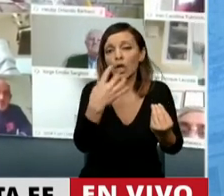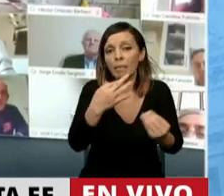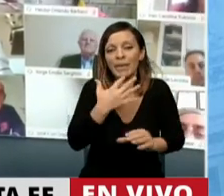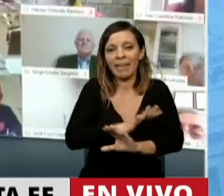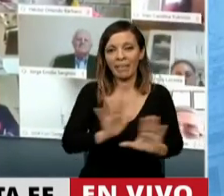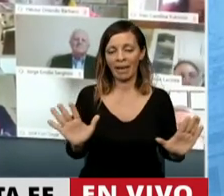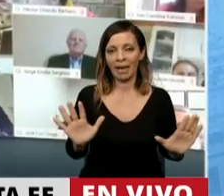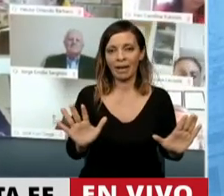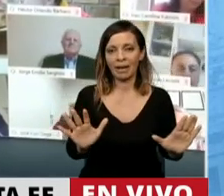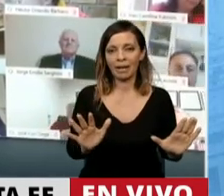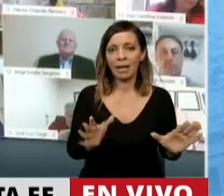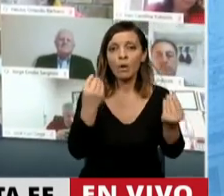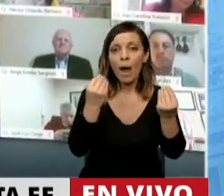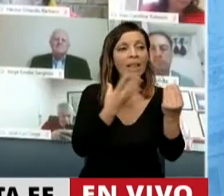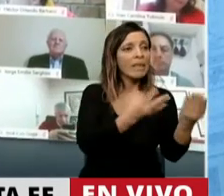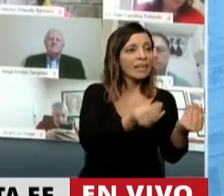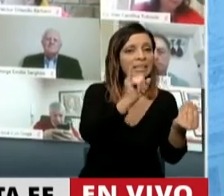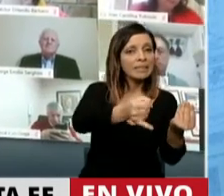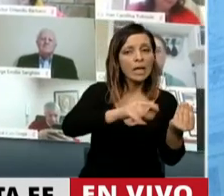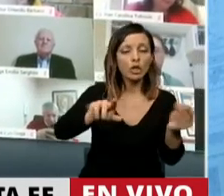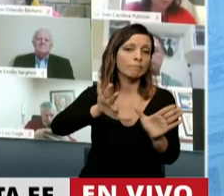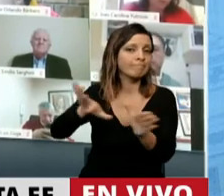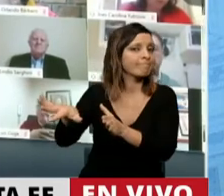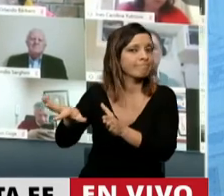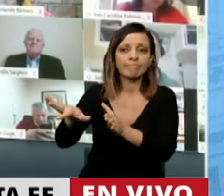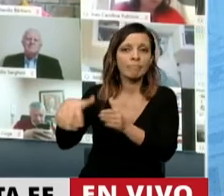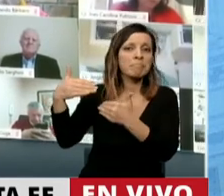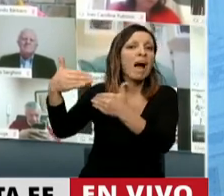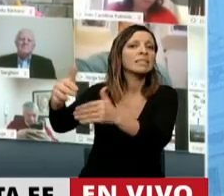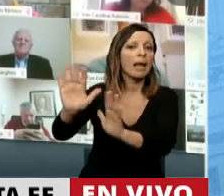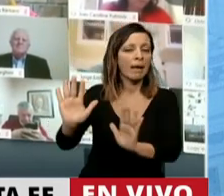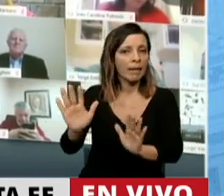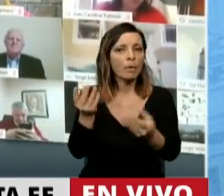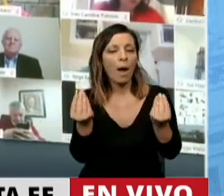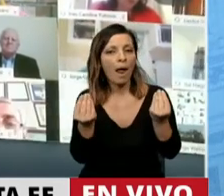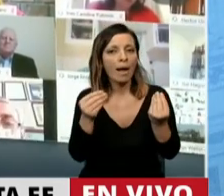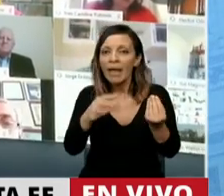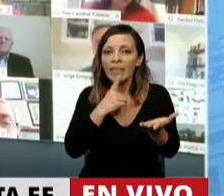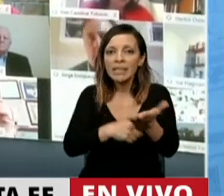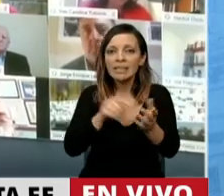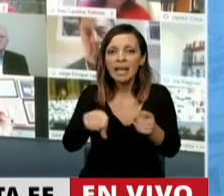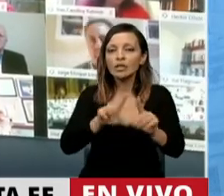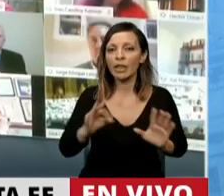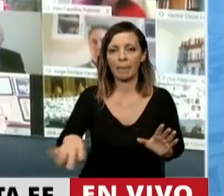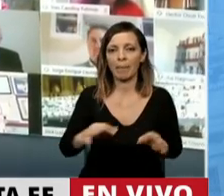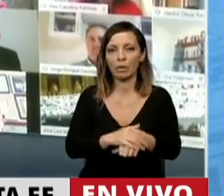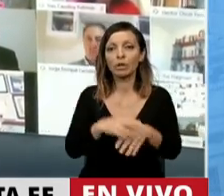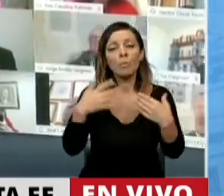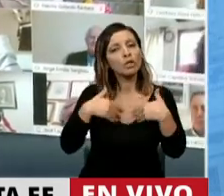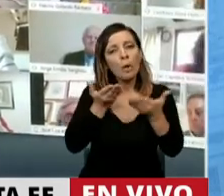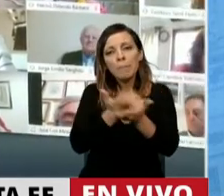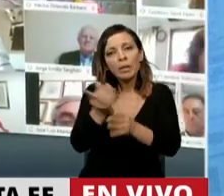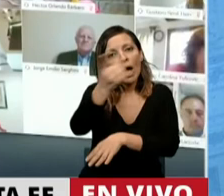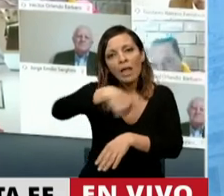Dónde está lo que tenemos que defender y poner en la agenda para unirnos. Con esas visiones que los convoco a